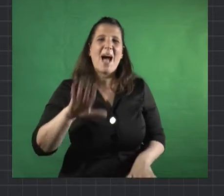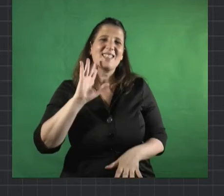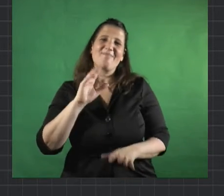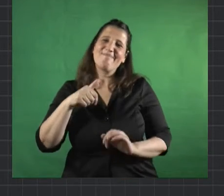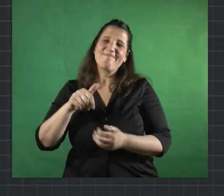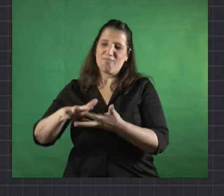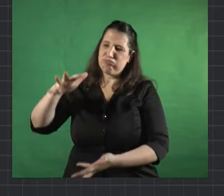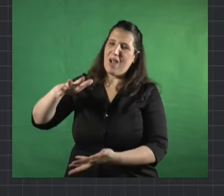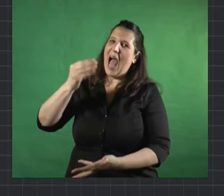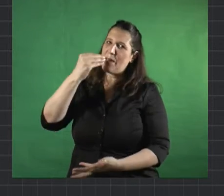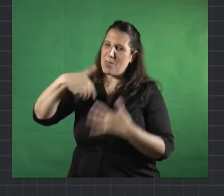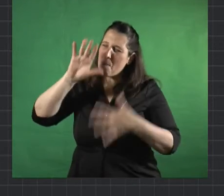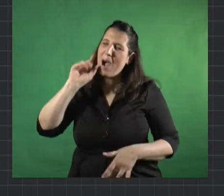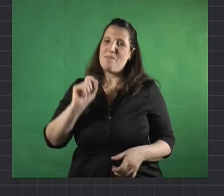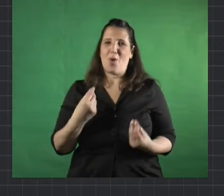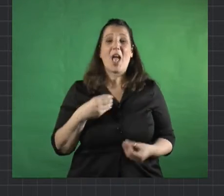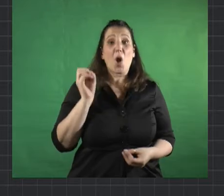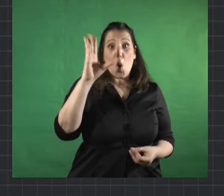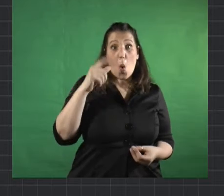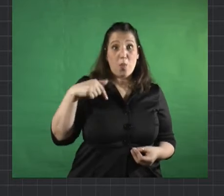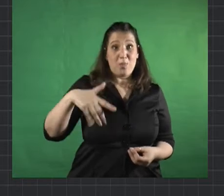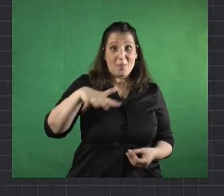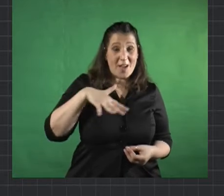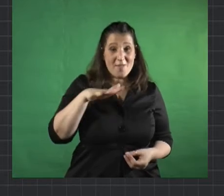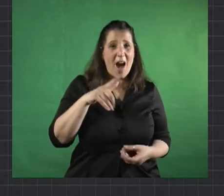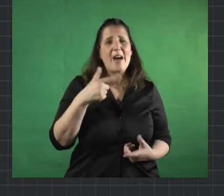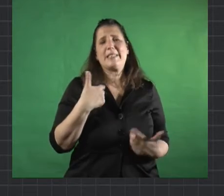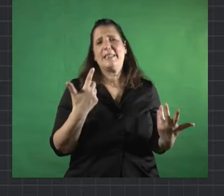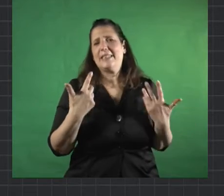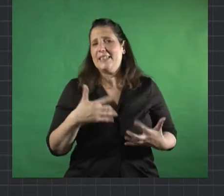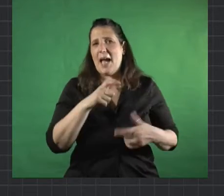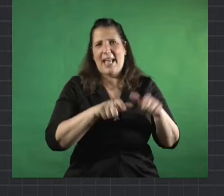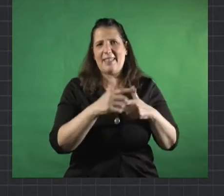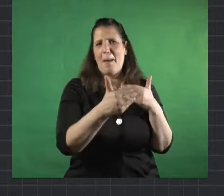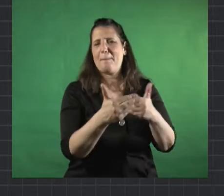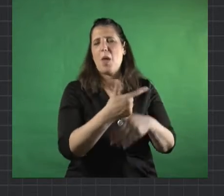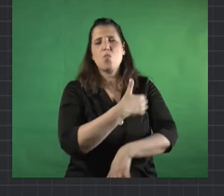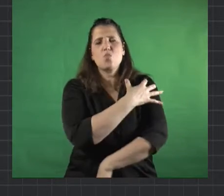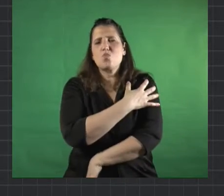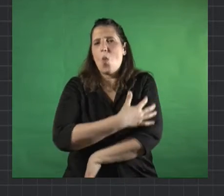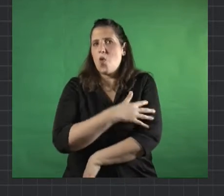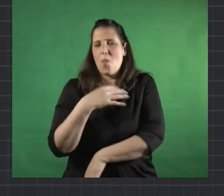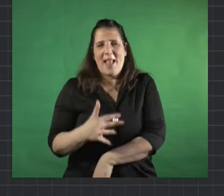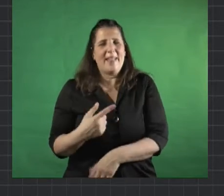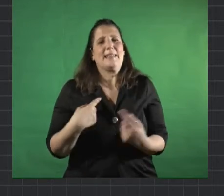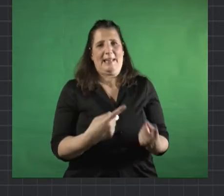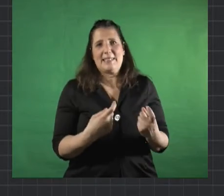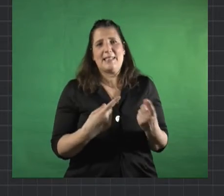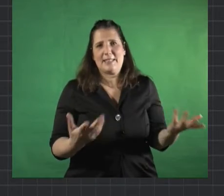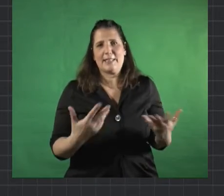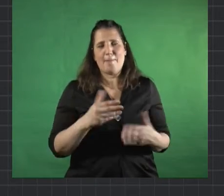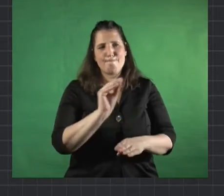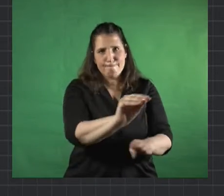somos un club como decía ella de barrio que tiene gente muy muy humilde y que realmente lo necesitaba porque